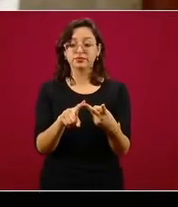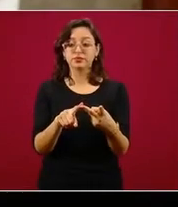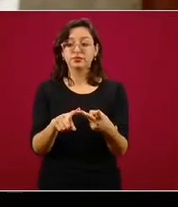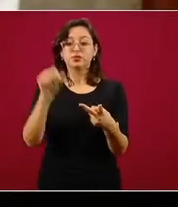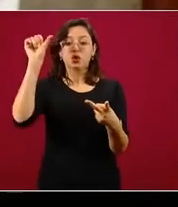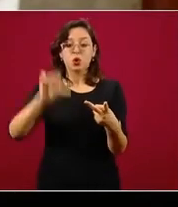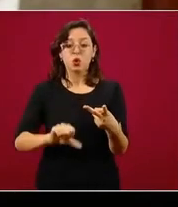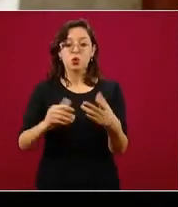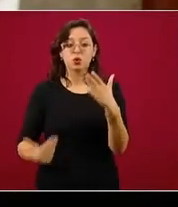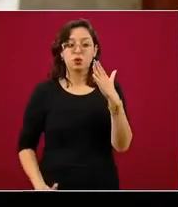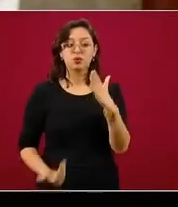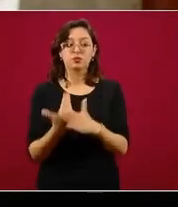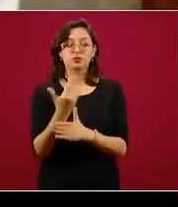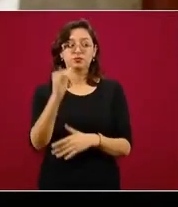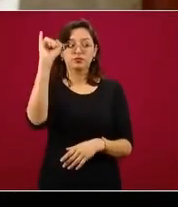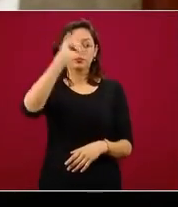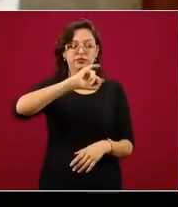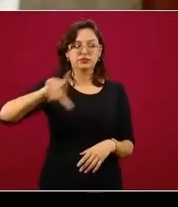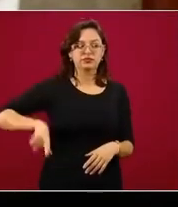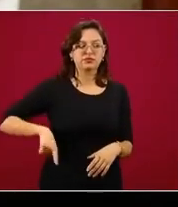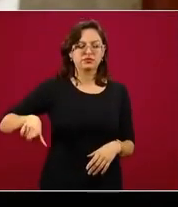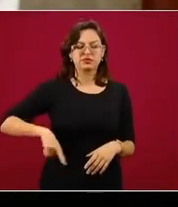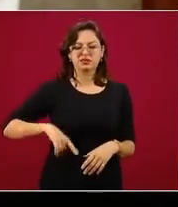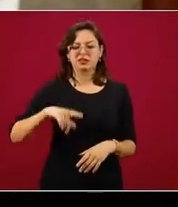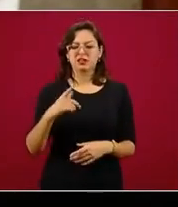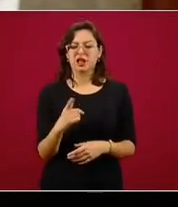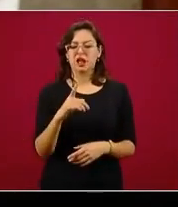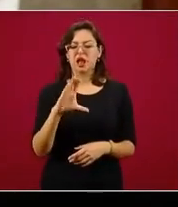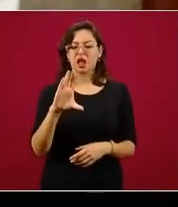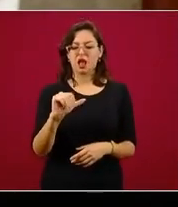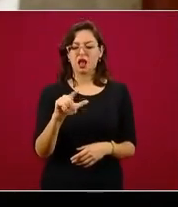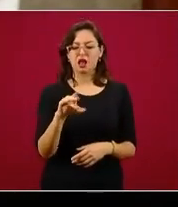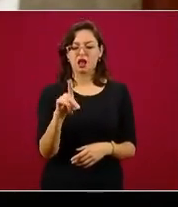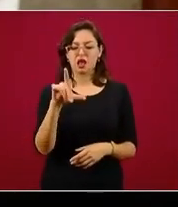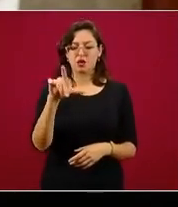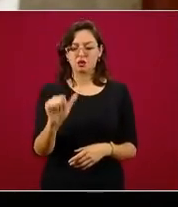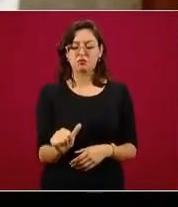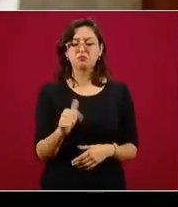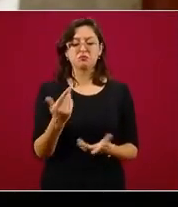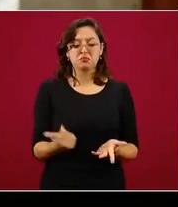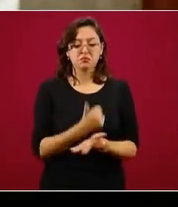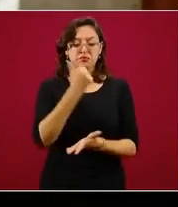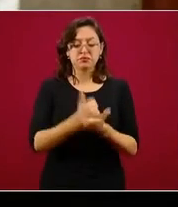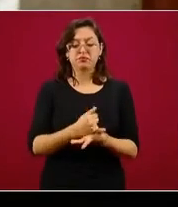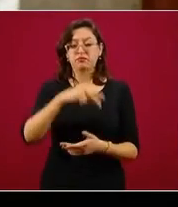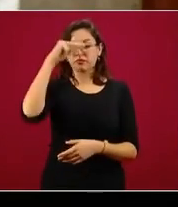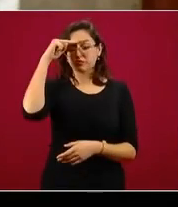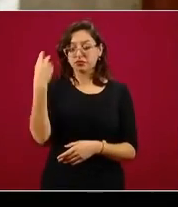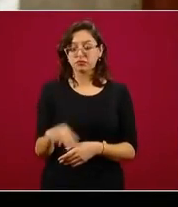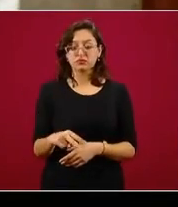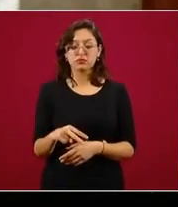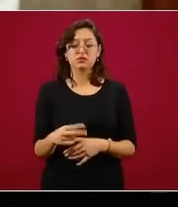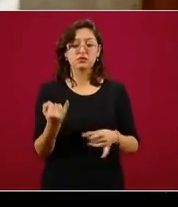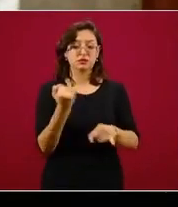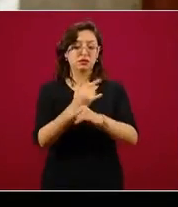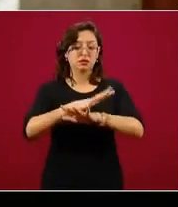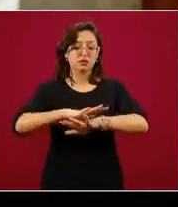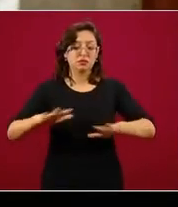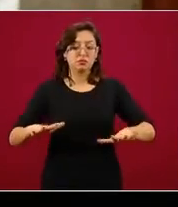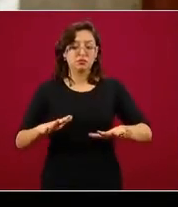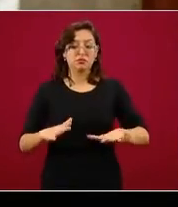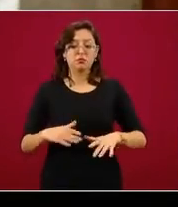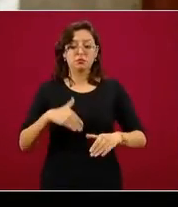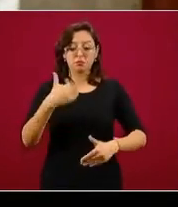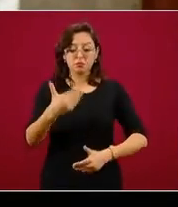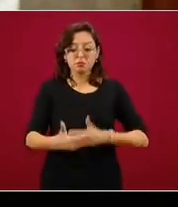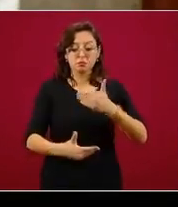en la mañana la jefa de gobierno, Claudia Sheinbaum, dio a conocer precisamente de que la Ciudad de México se integraría en el